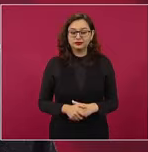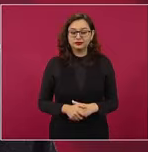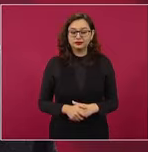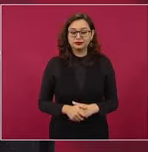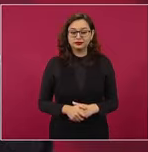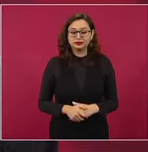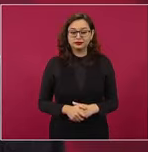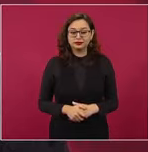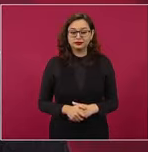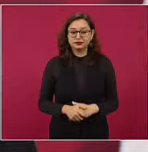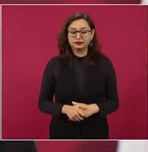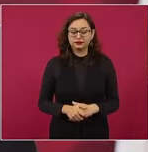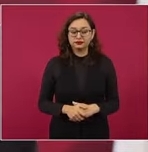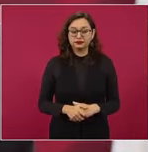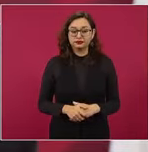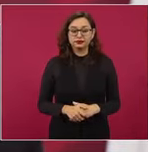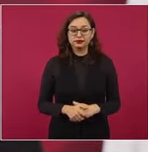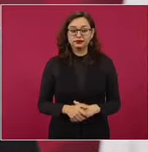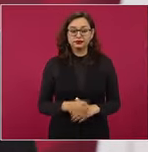y también